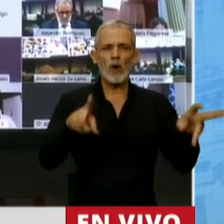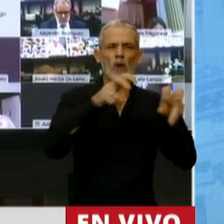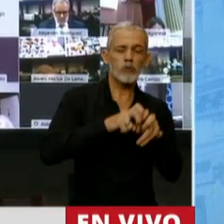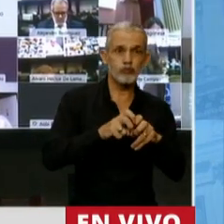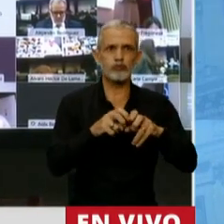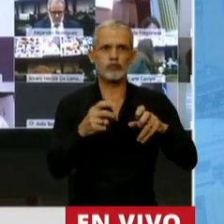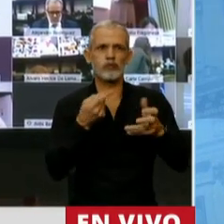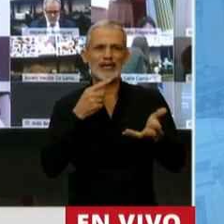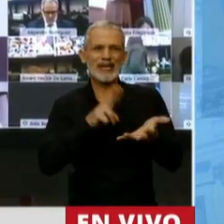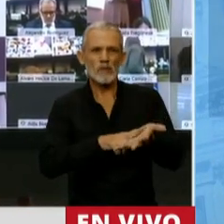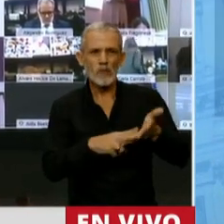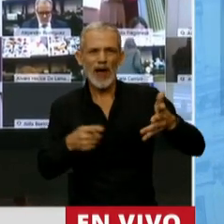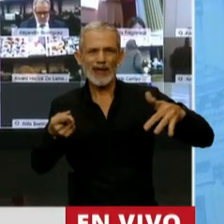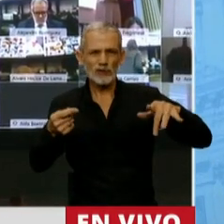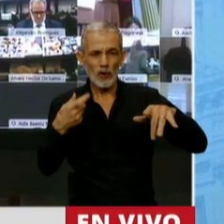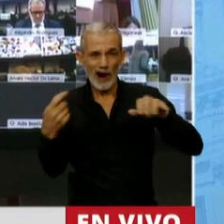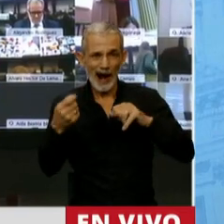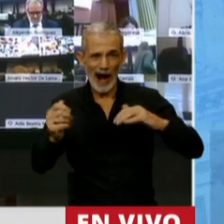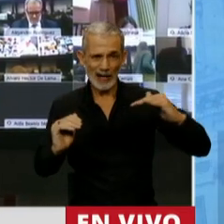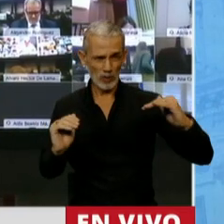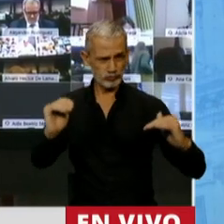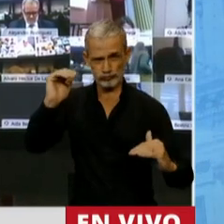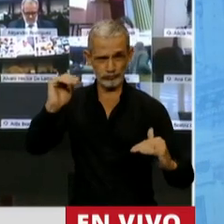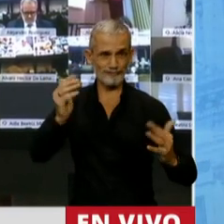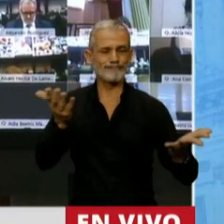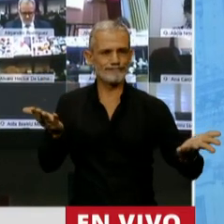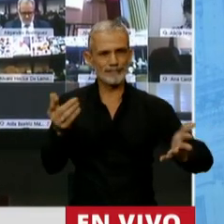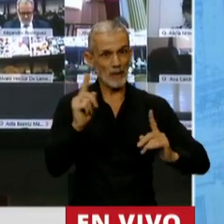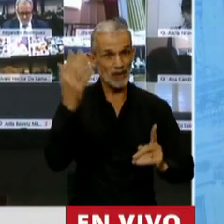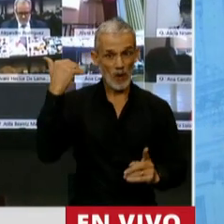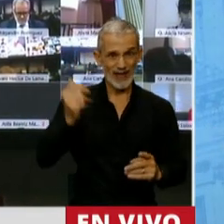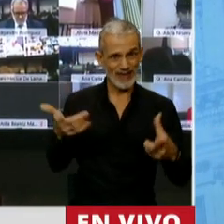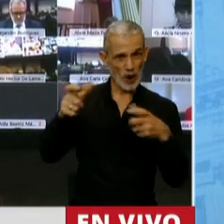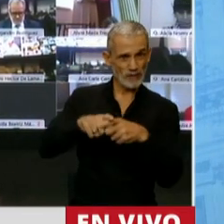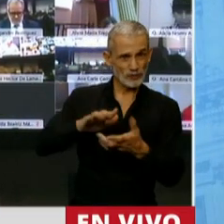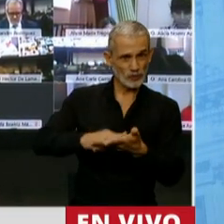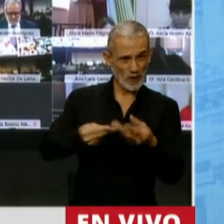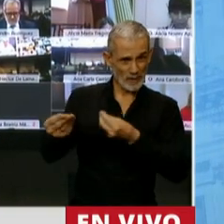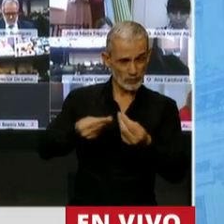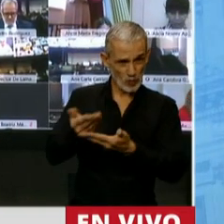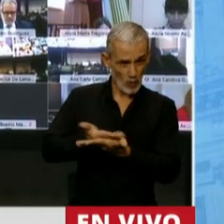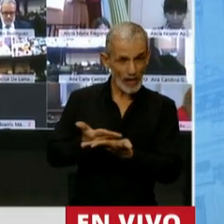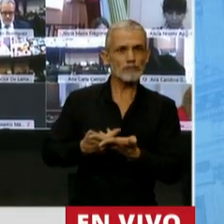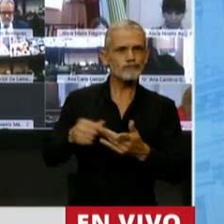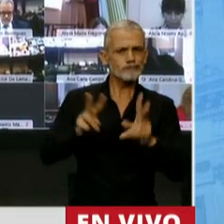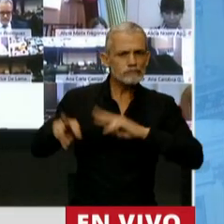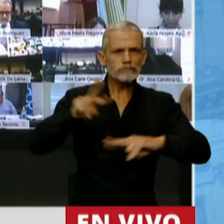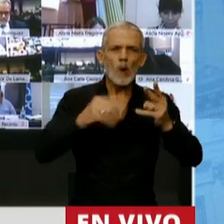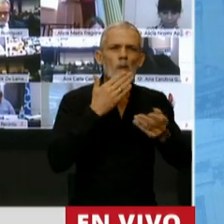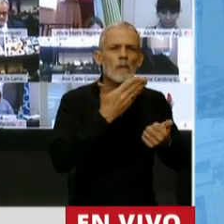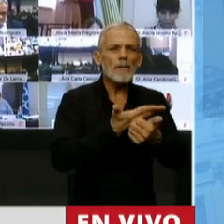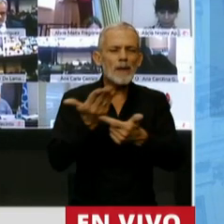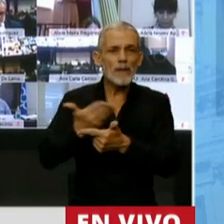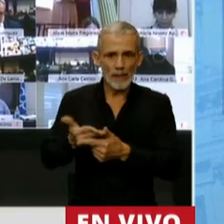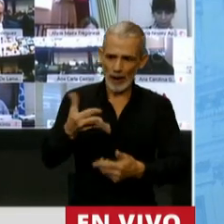déficit fiscal altísimo. Entonces, como dije el otro día en la Comisión de Presupuestos, buscando documentación,